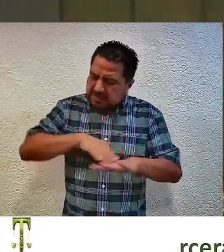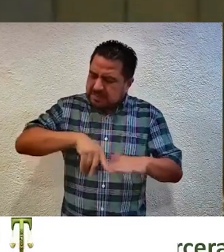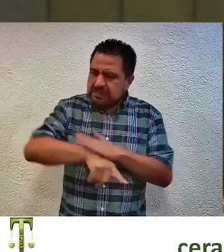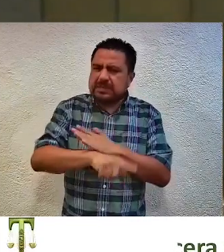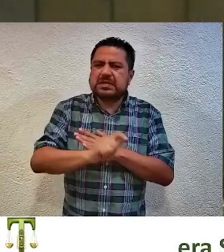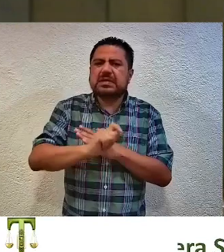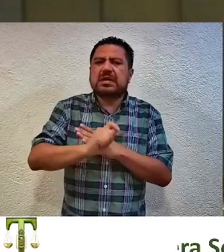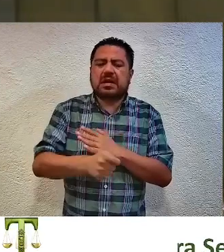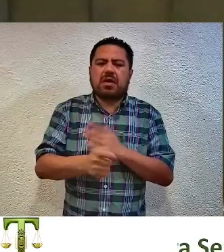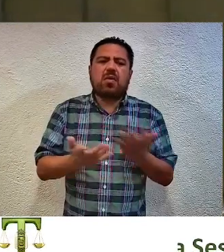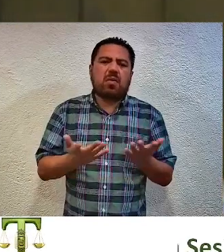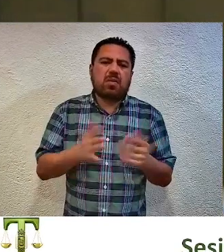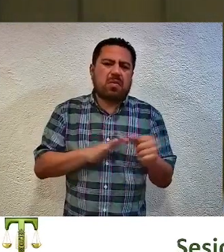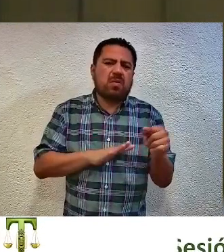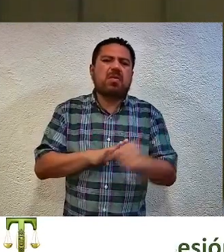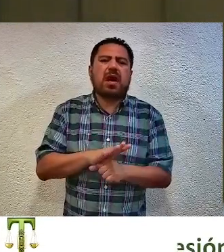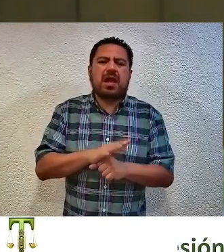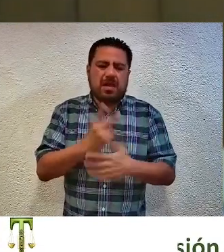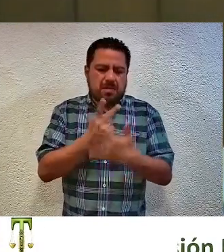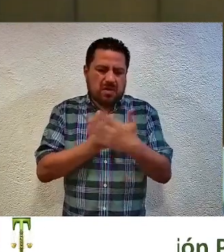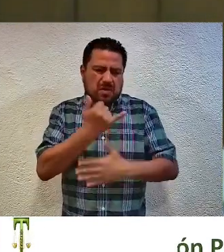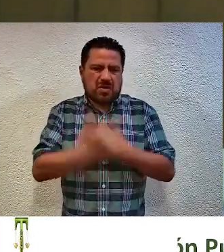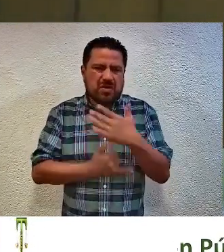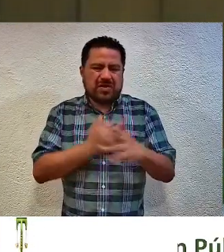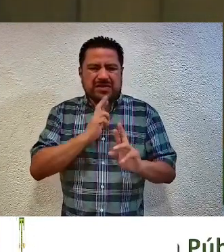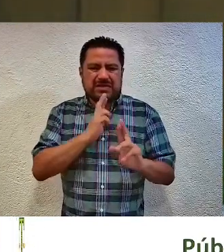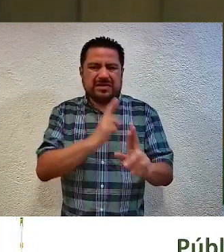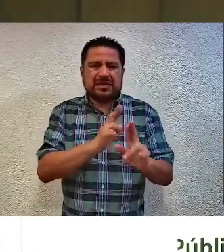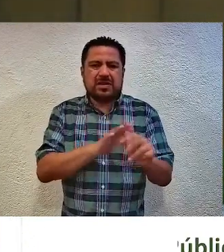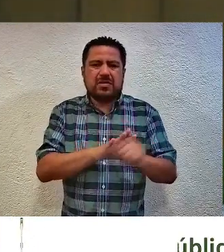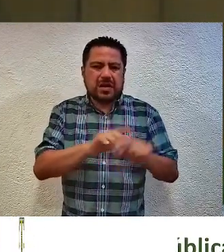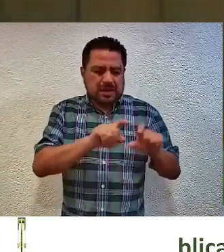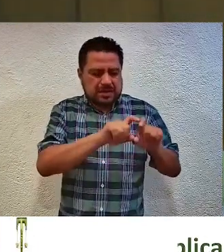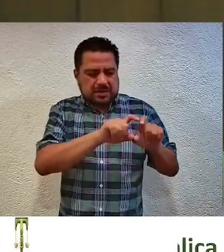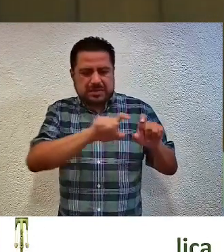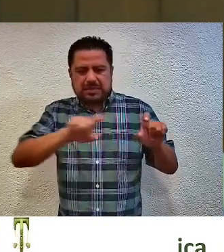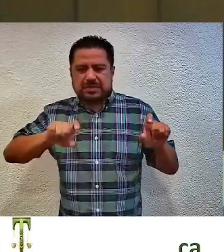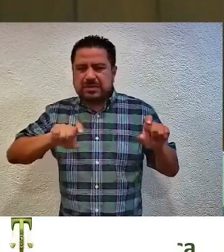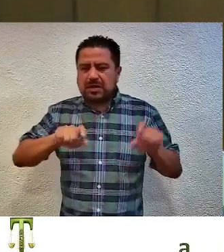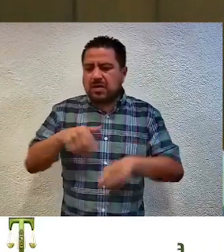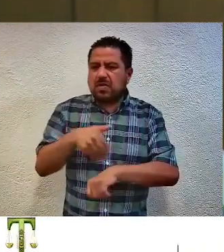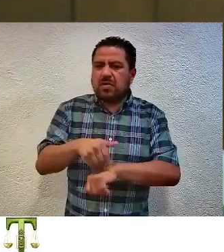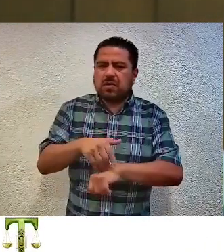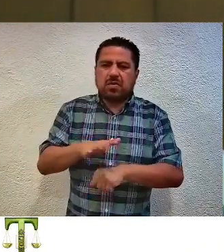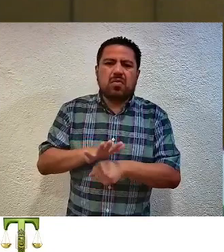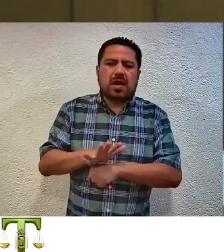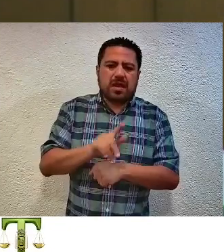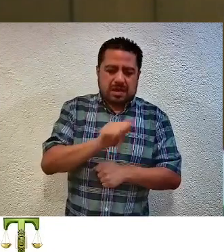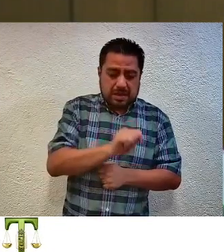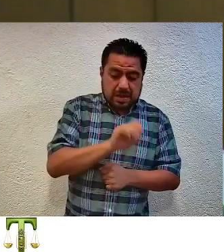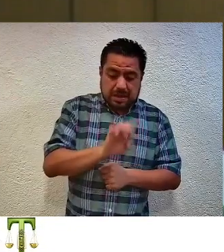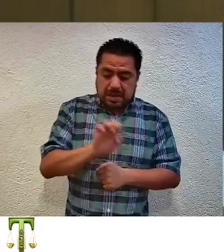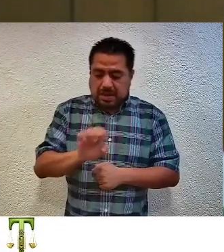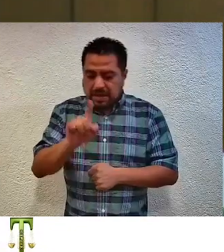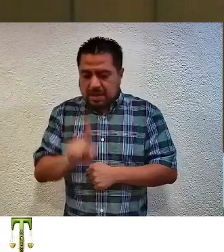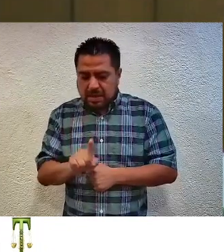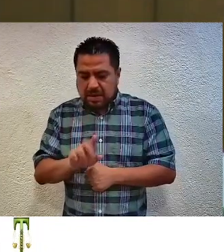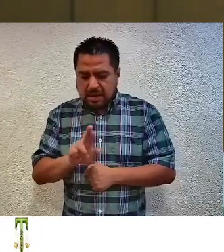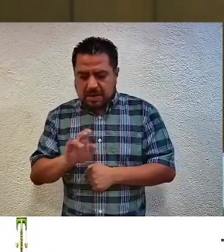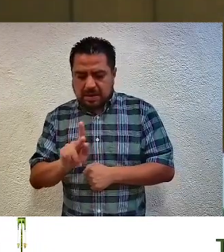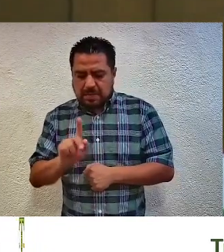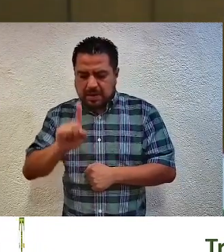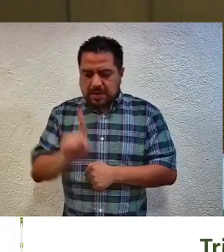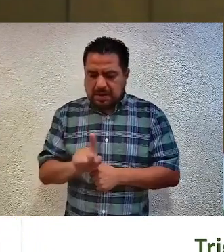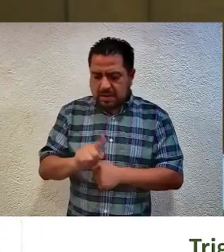se trata de un proyecto de resolución relativo al expediente identificado con la clave TEE, diagonal RAP, diagonal